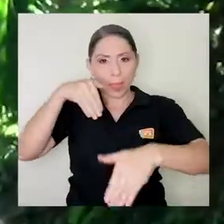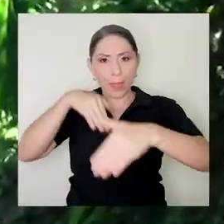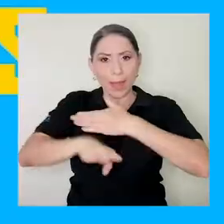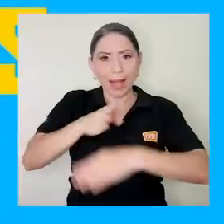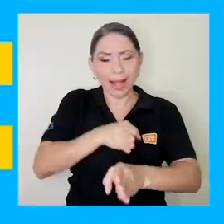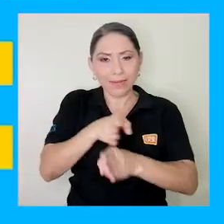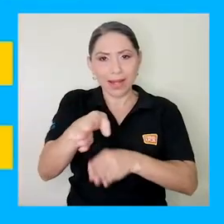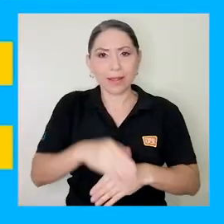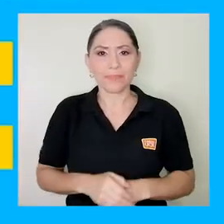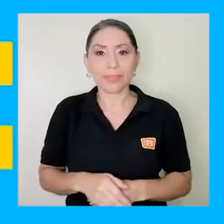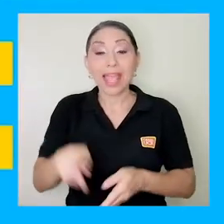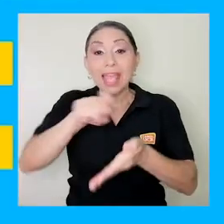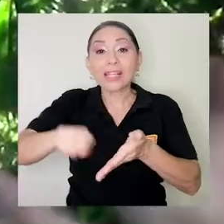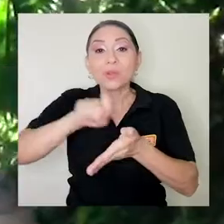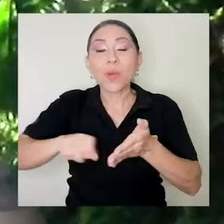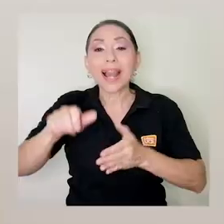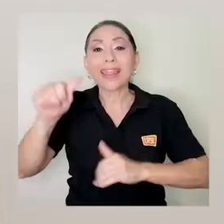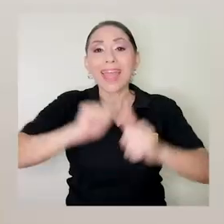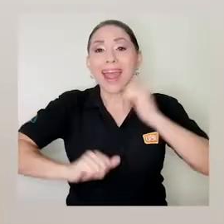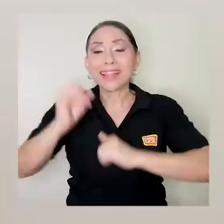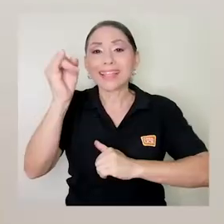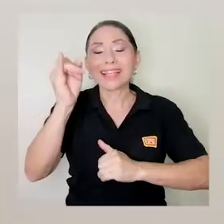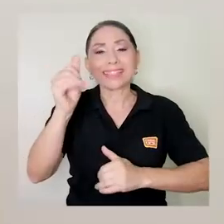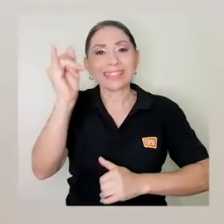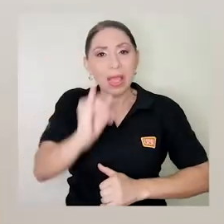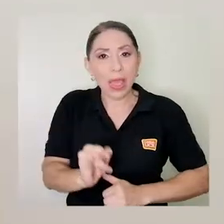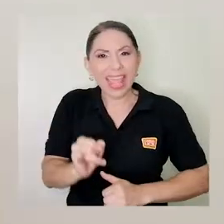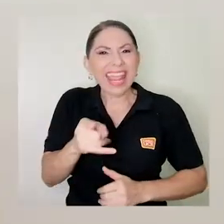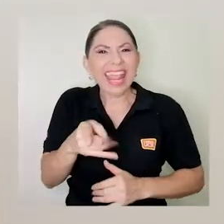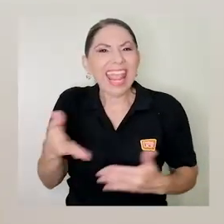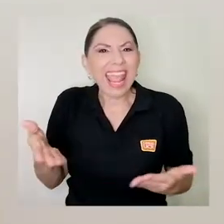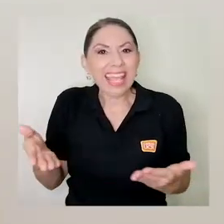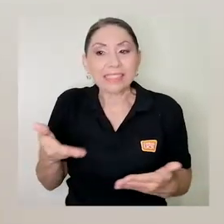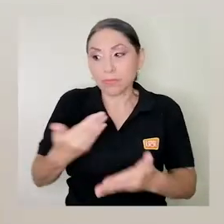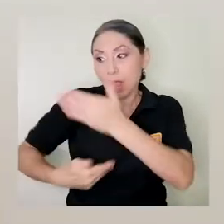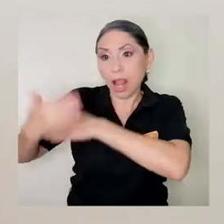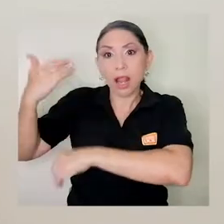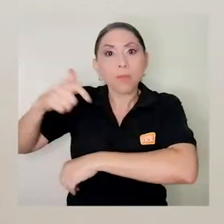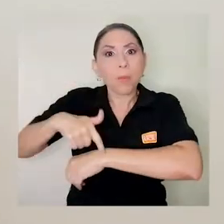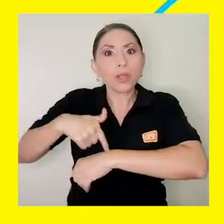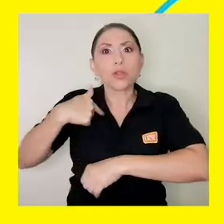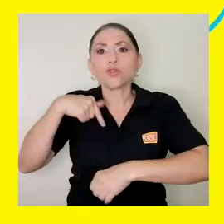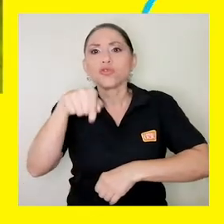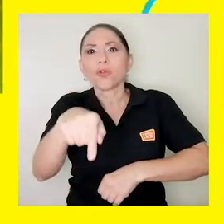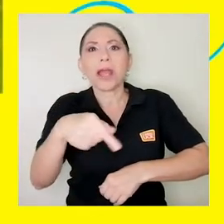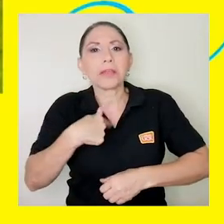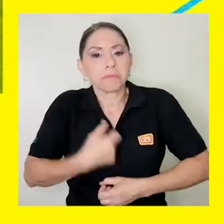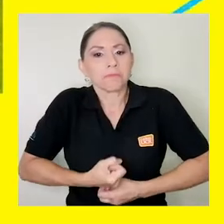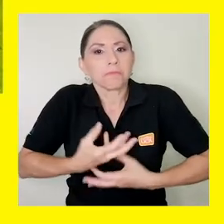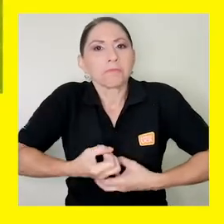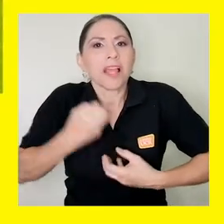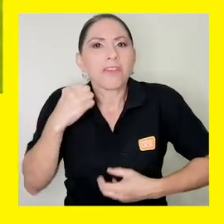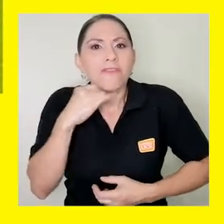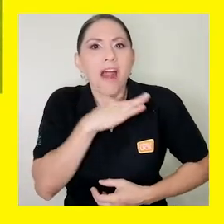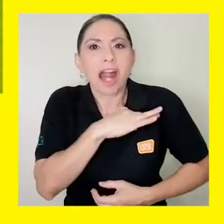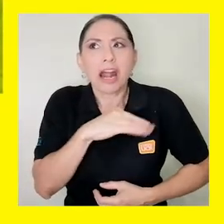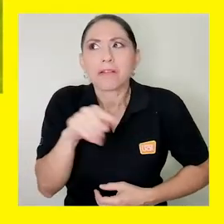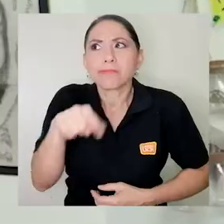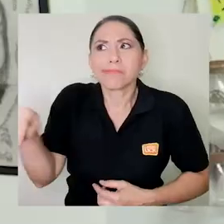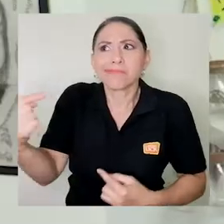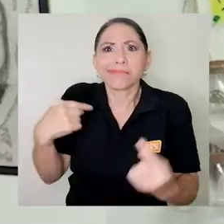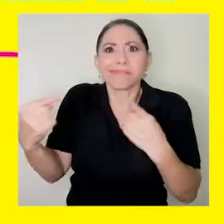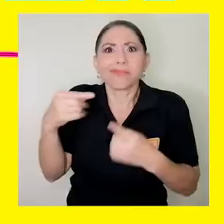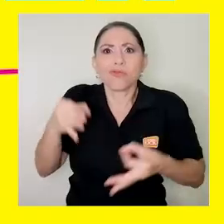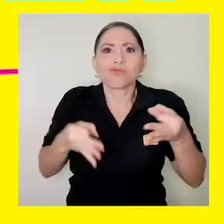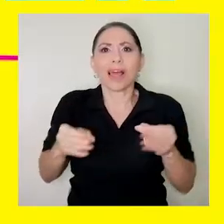La Escuela de Artes Dramáticas, ¿qué es? En su momento fue un espacio en donde yo podía hacer todo lo rara que era sin sentirme juzgada.